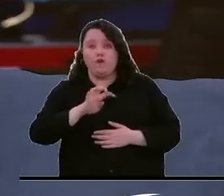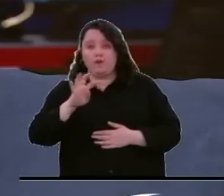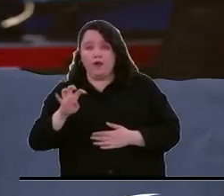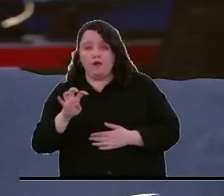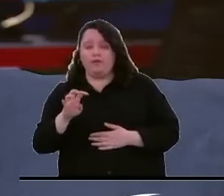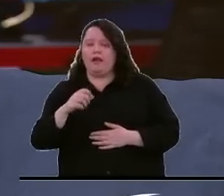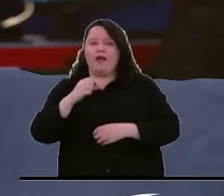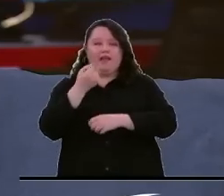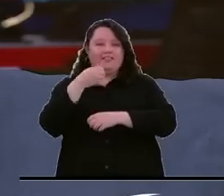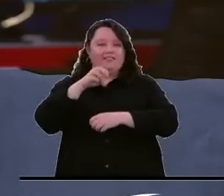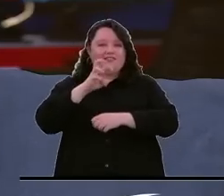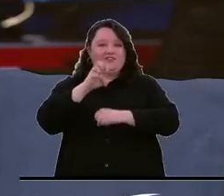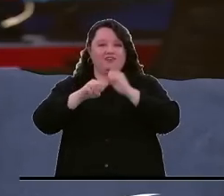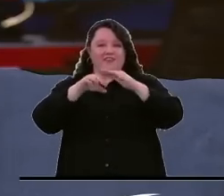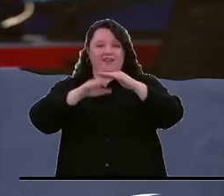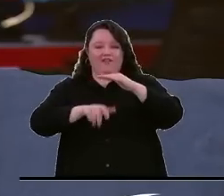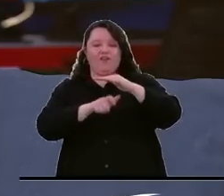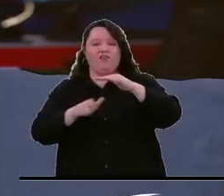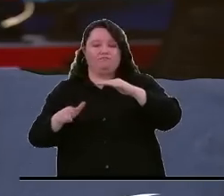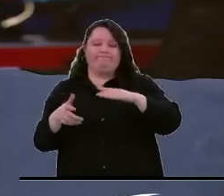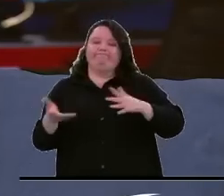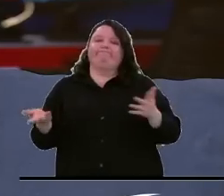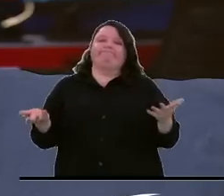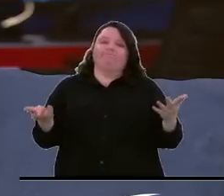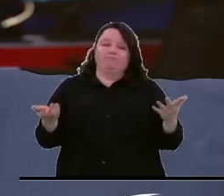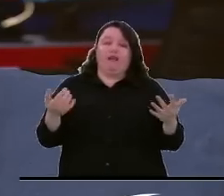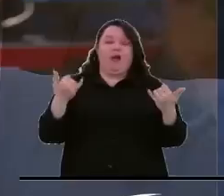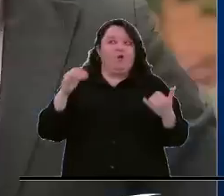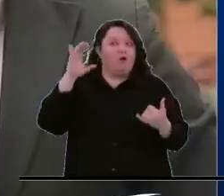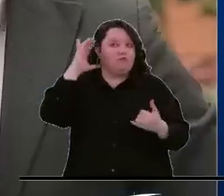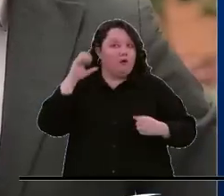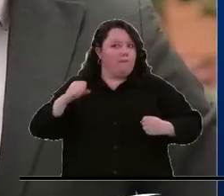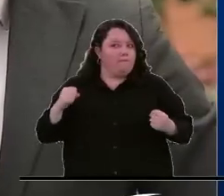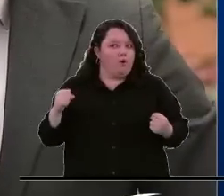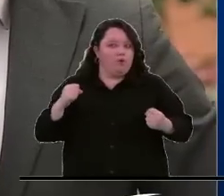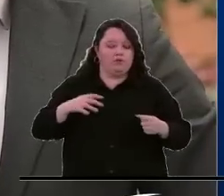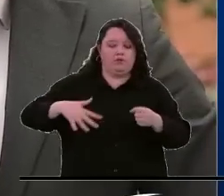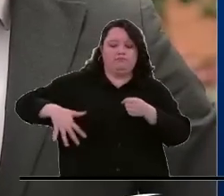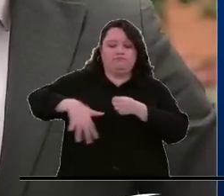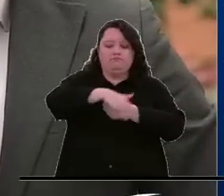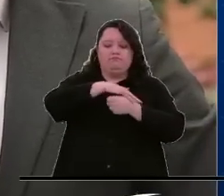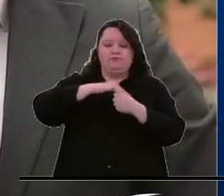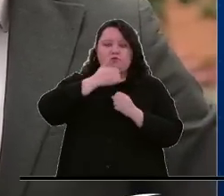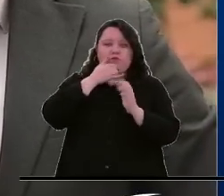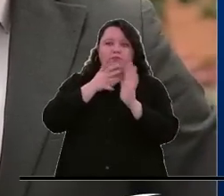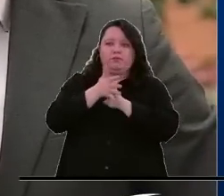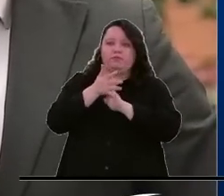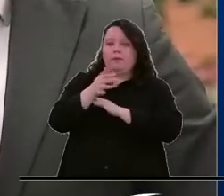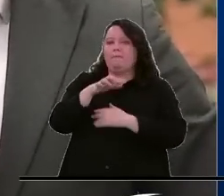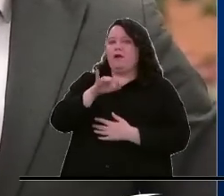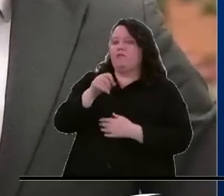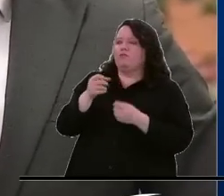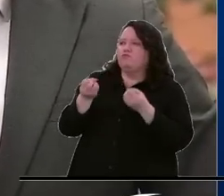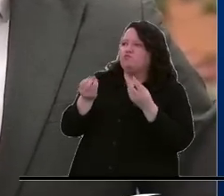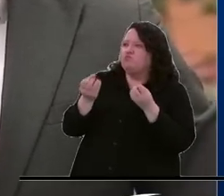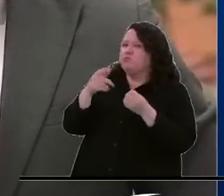de edad. A esta hora, las autoridades en Bogotá entregan un balance de la situación en la capital del país. ¿Qué cifras maneja Pablo Arango?